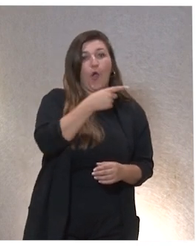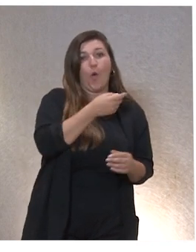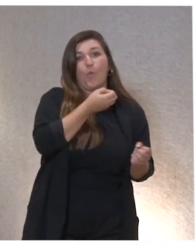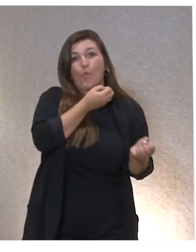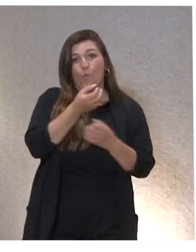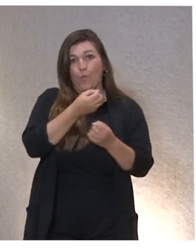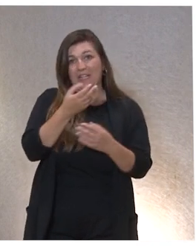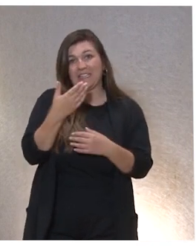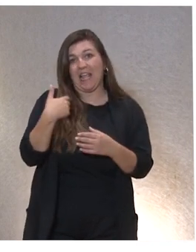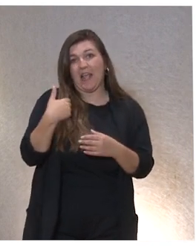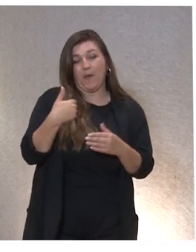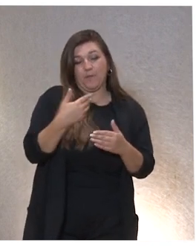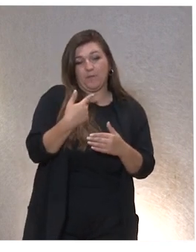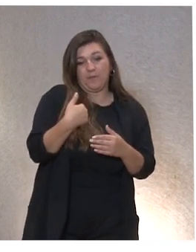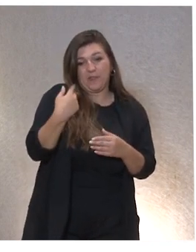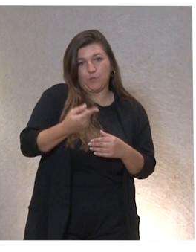Amnavi en un momentito.